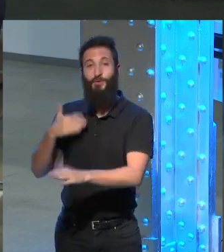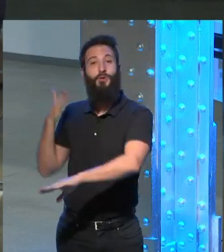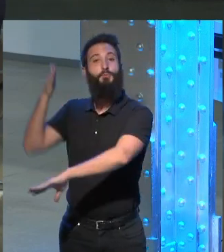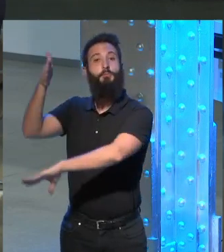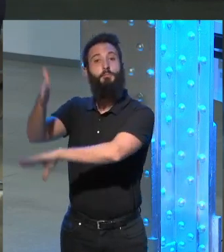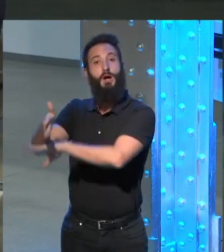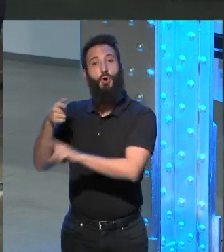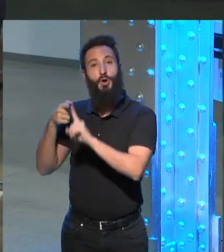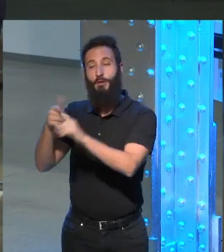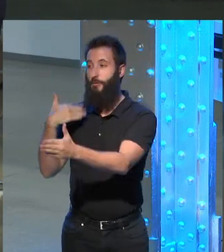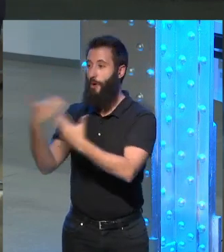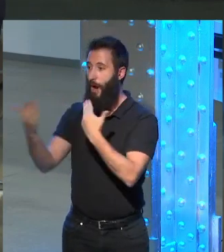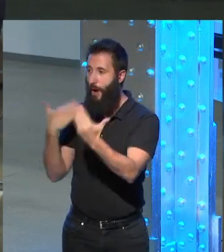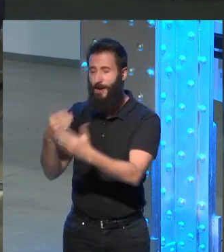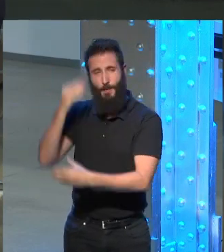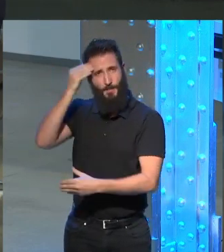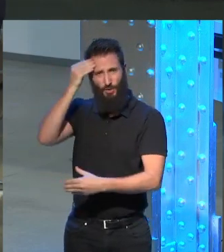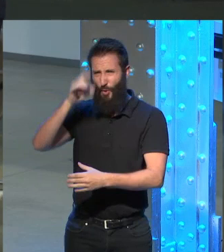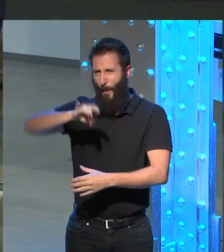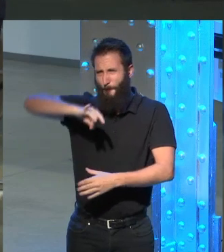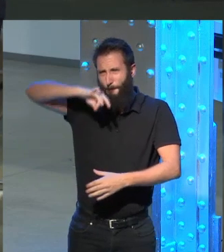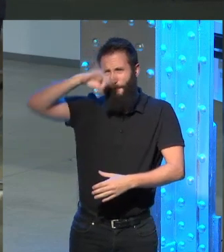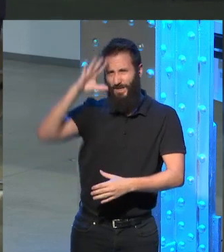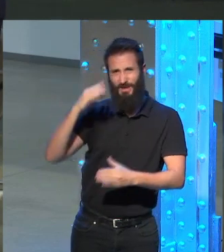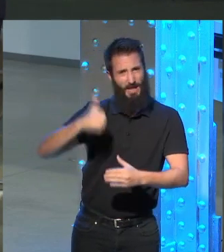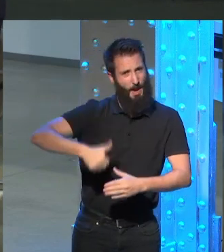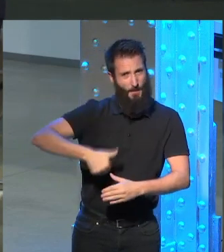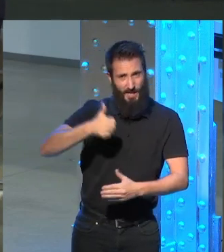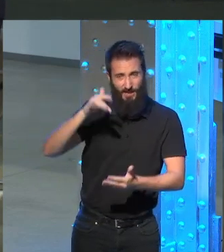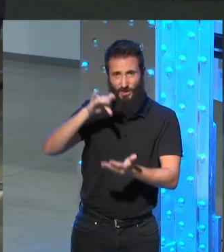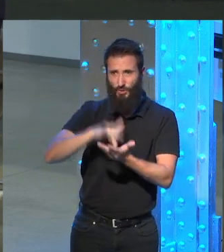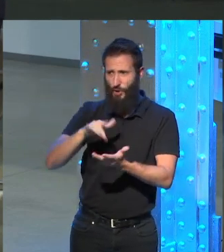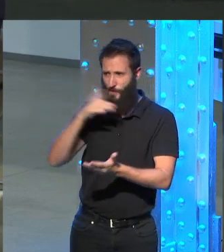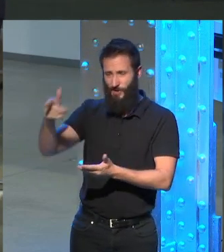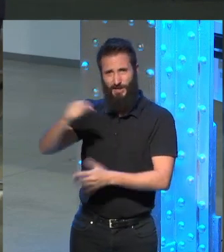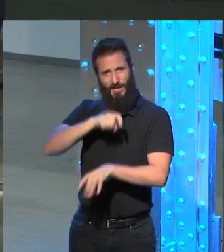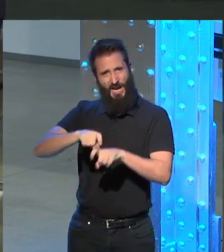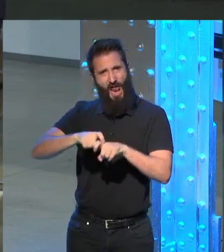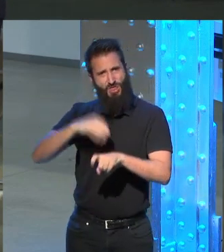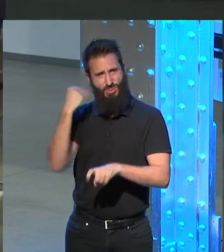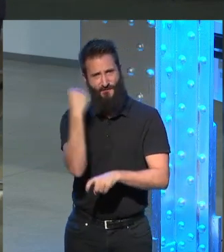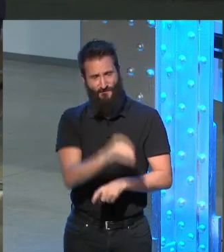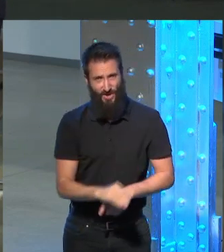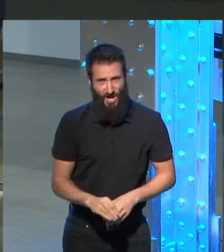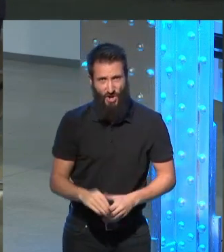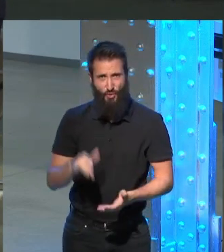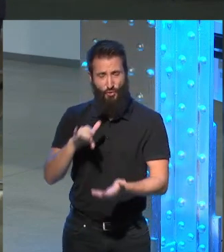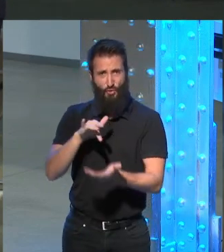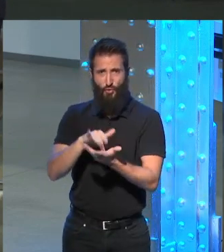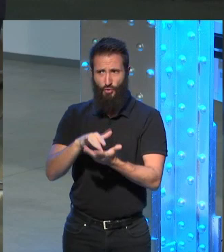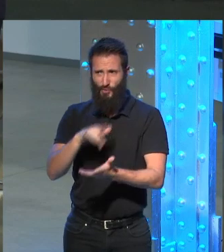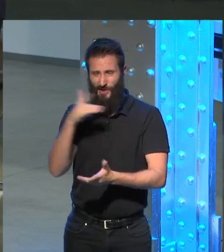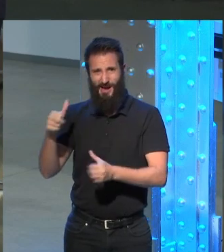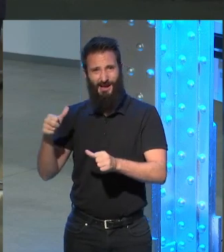las conversaciones más impresionantes que yo he tenido era muy frío muy poco